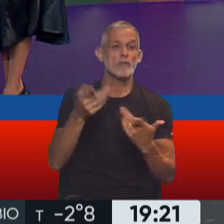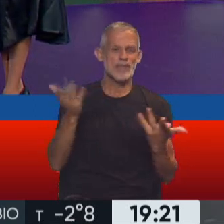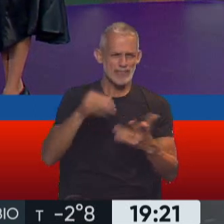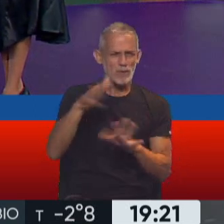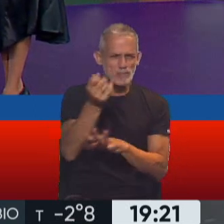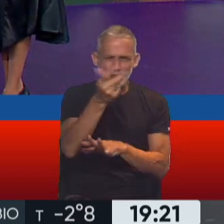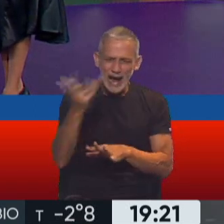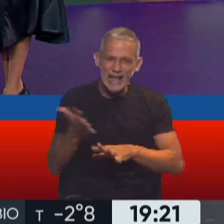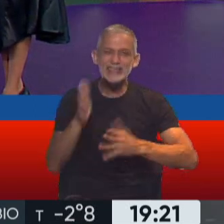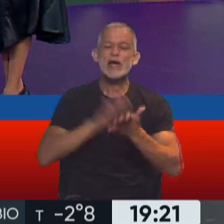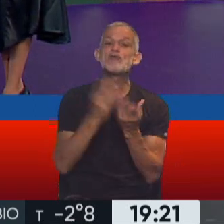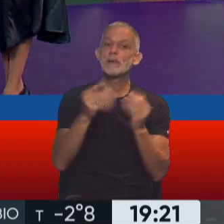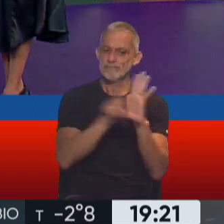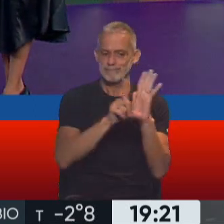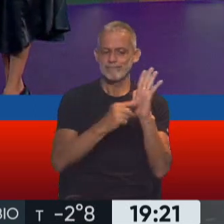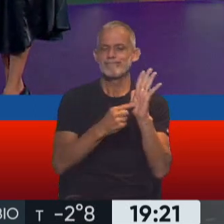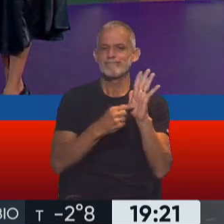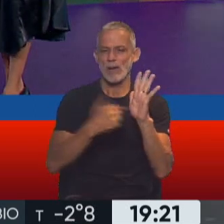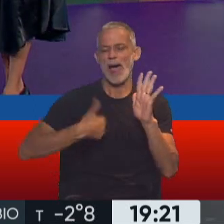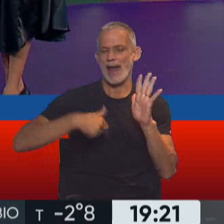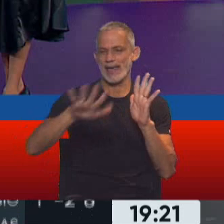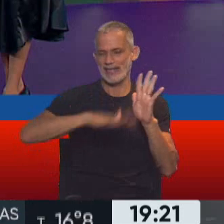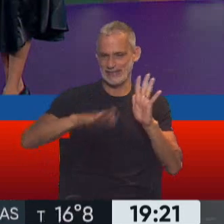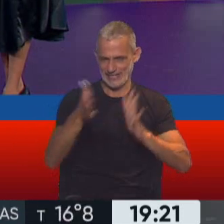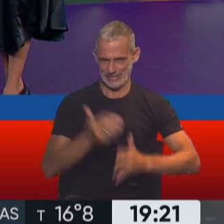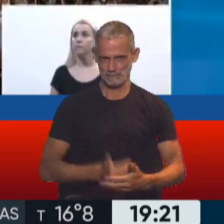ver con todo lo que implicó esta nueva ley para la Argentina.